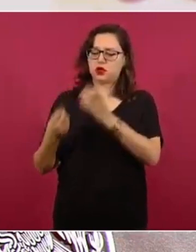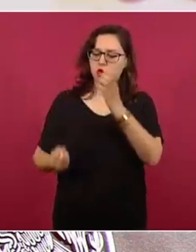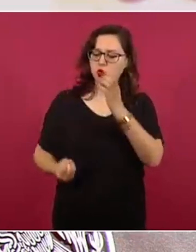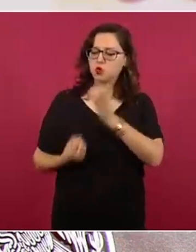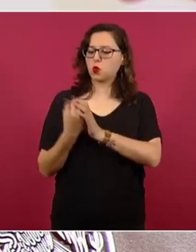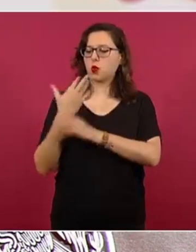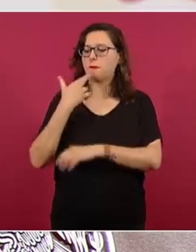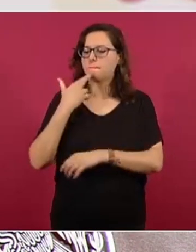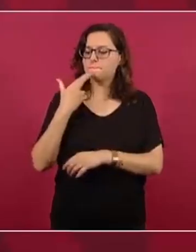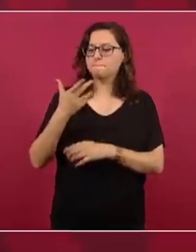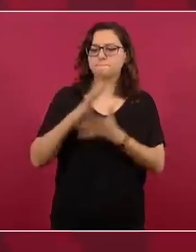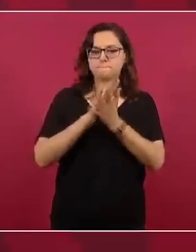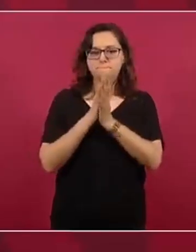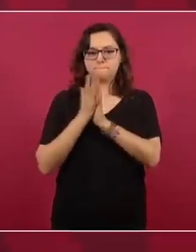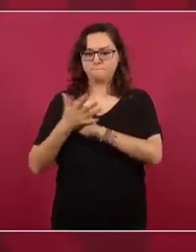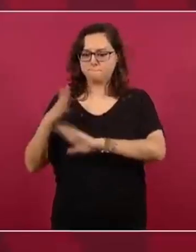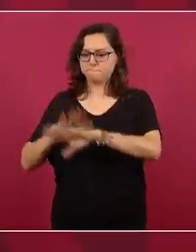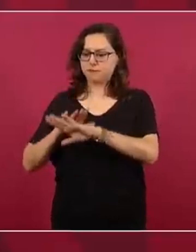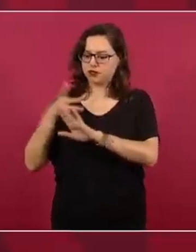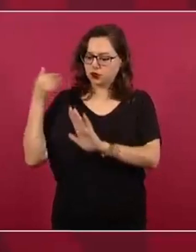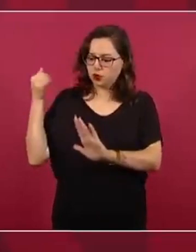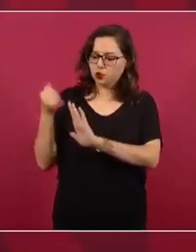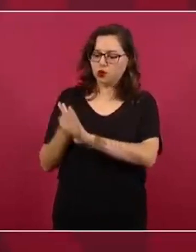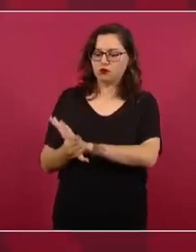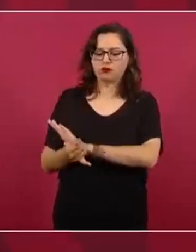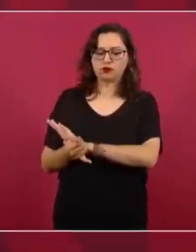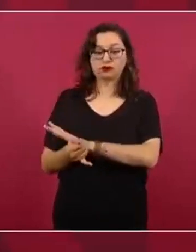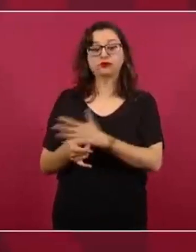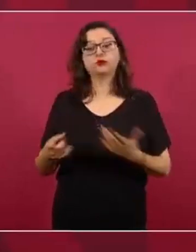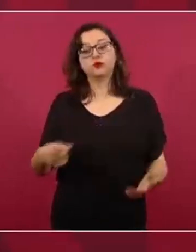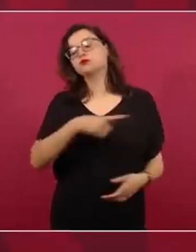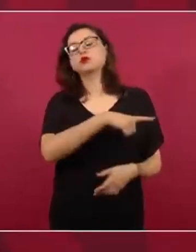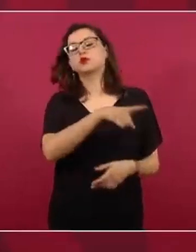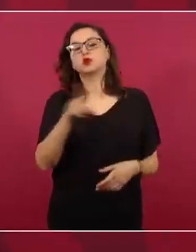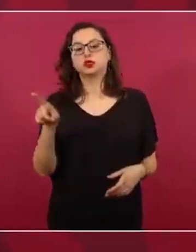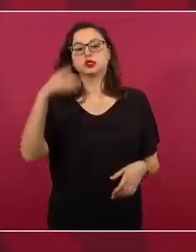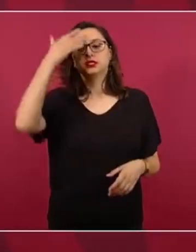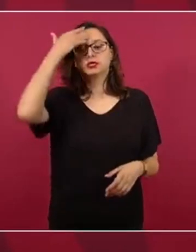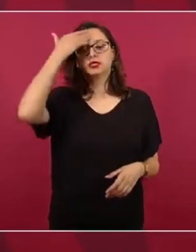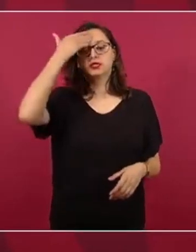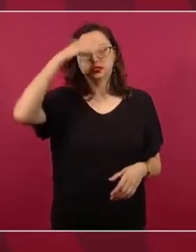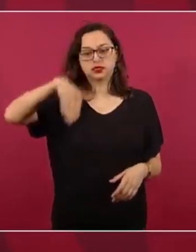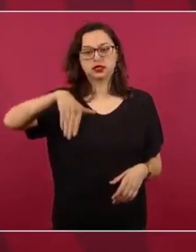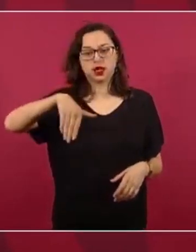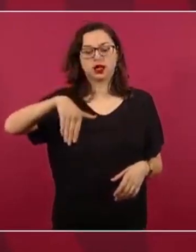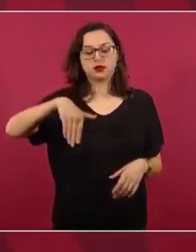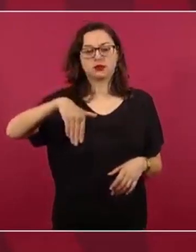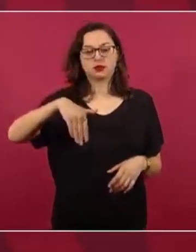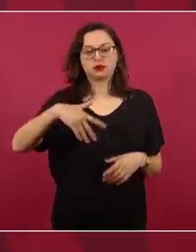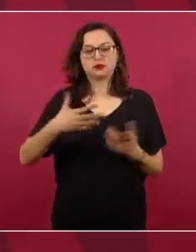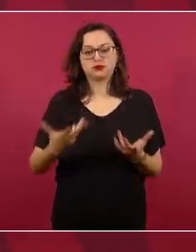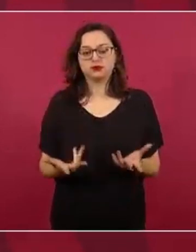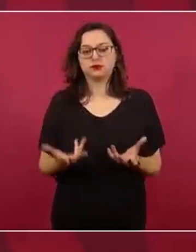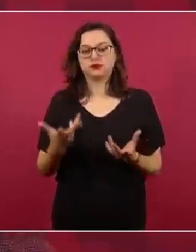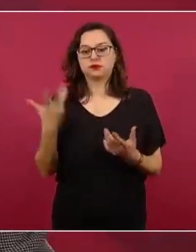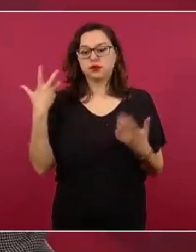en él, sea una transformación a fondo y como ustedes pueden saber, ya saben, va a ser, coordinado